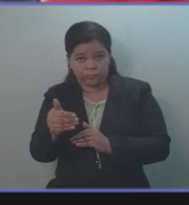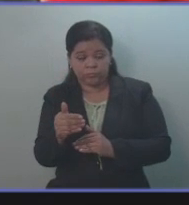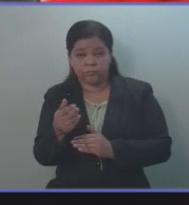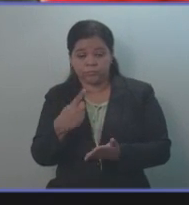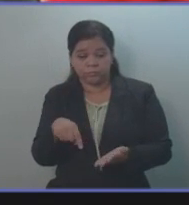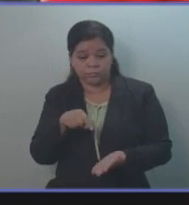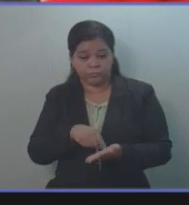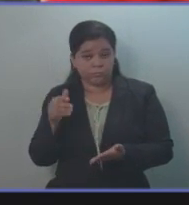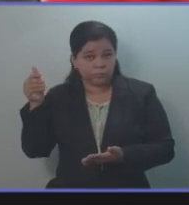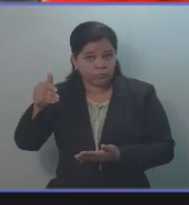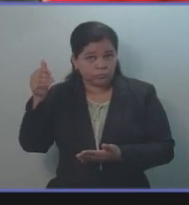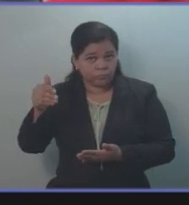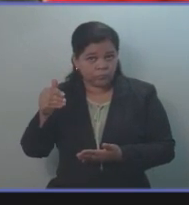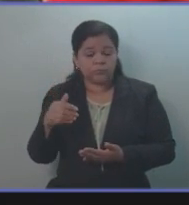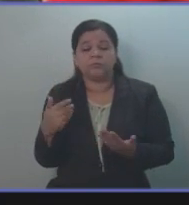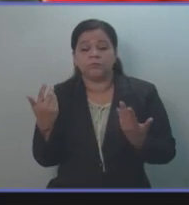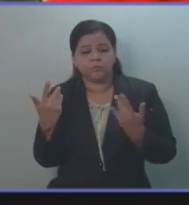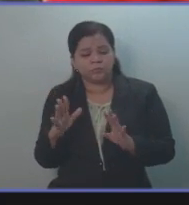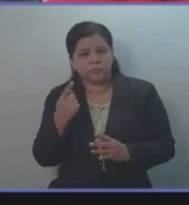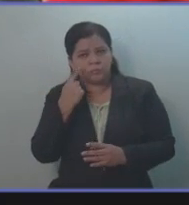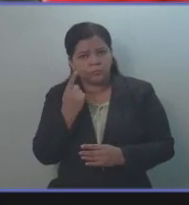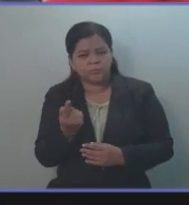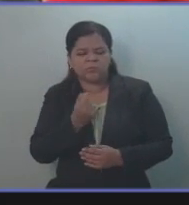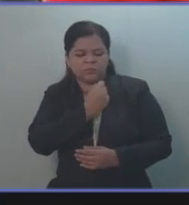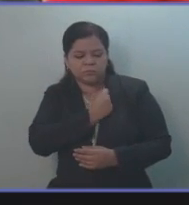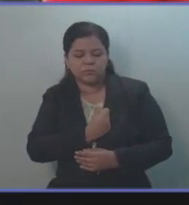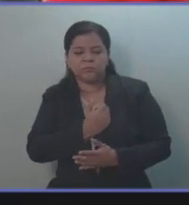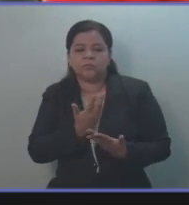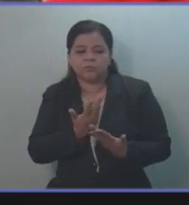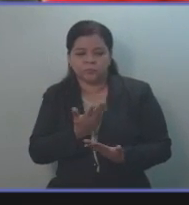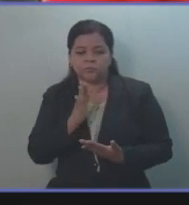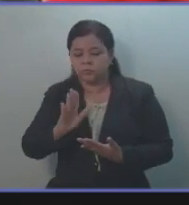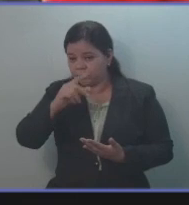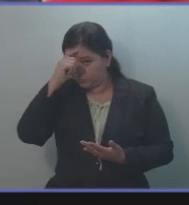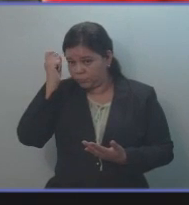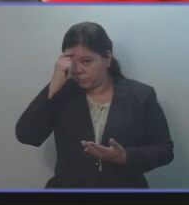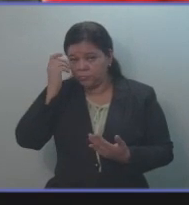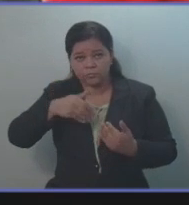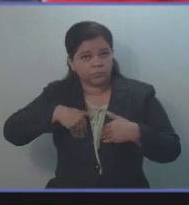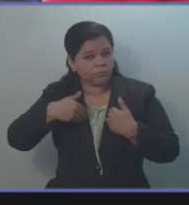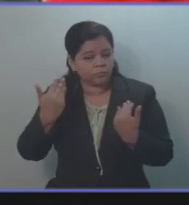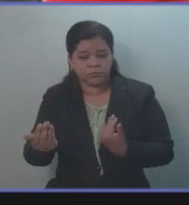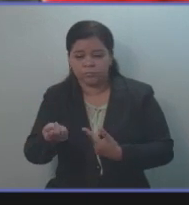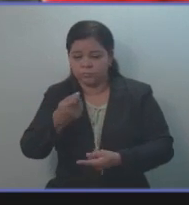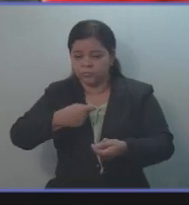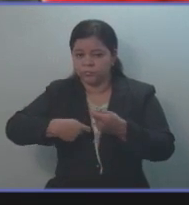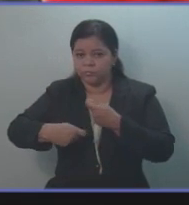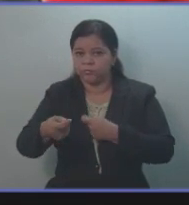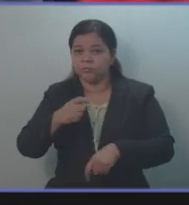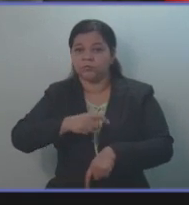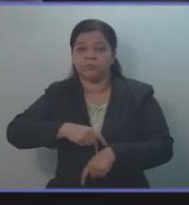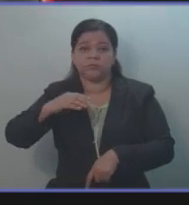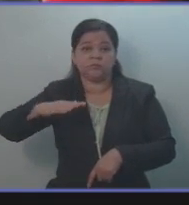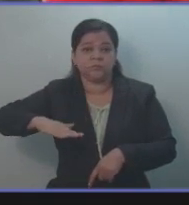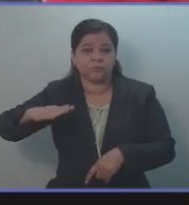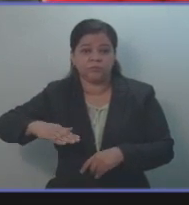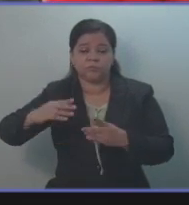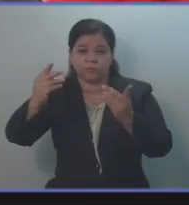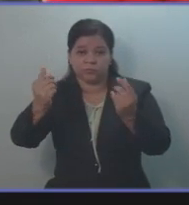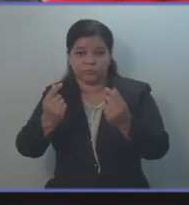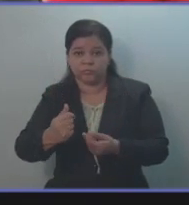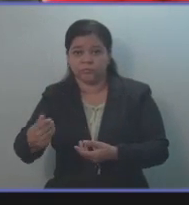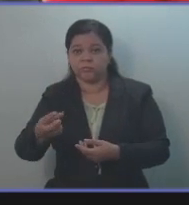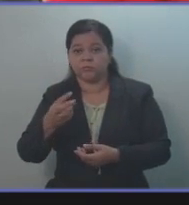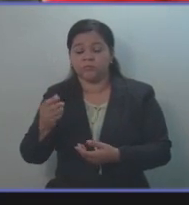oficiales en todos los niveles han visto afectados su funcionamiento por falta de transferencia o entrega tardía del presupuesto escolar por